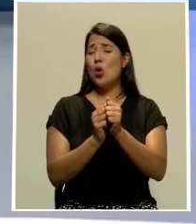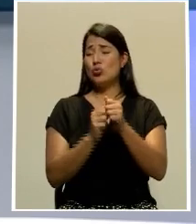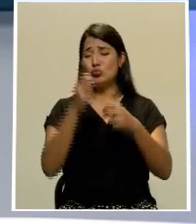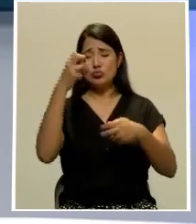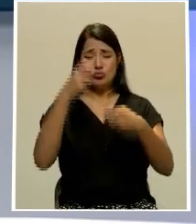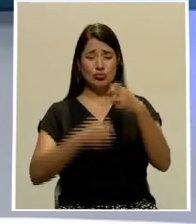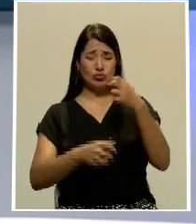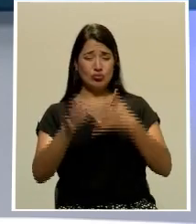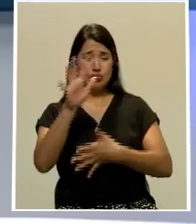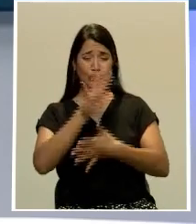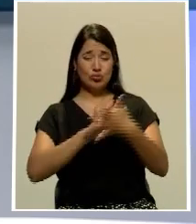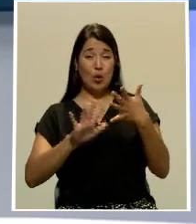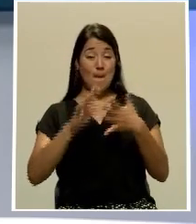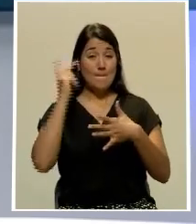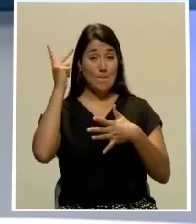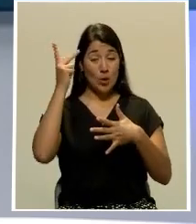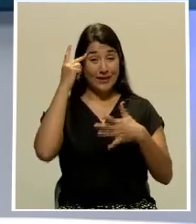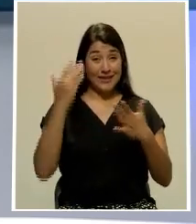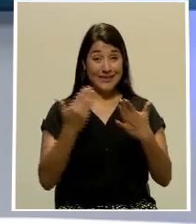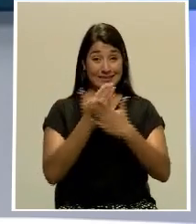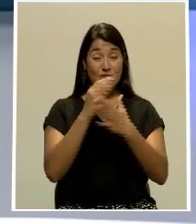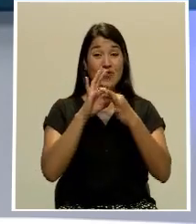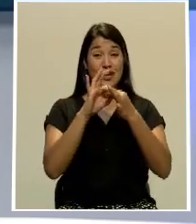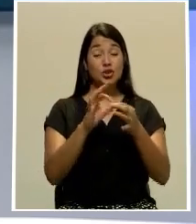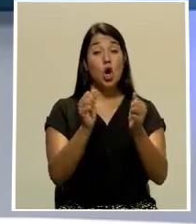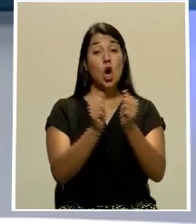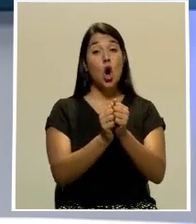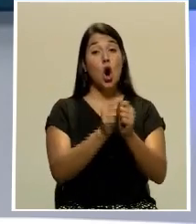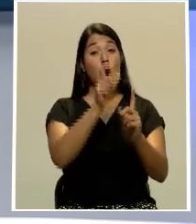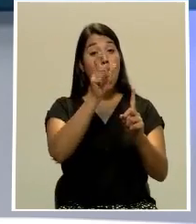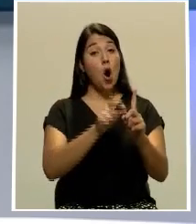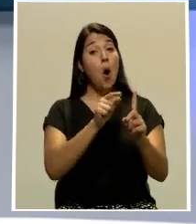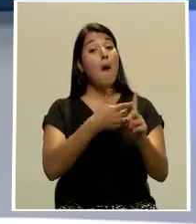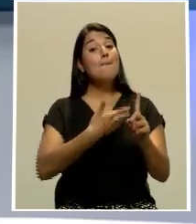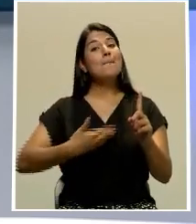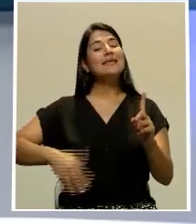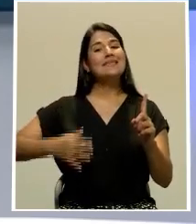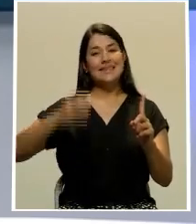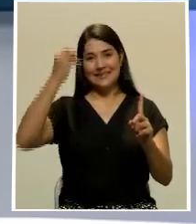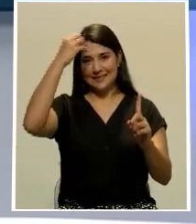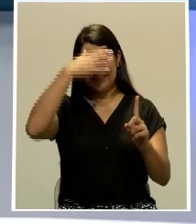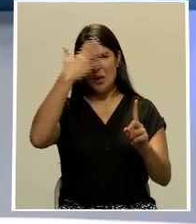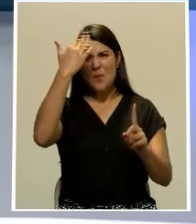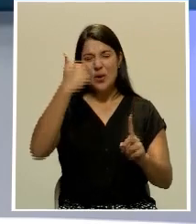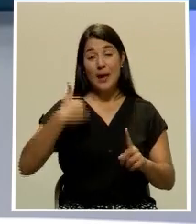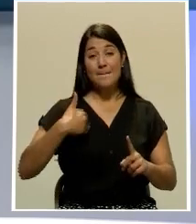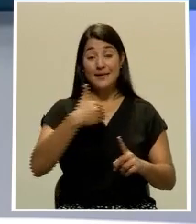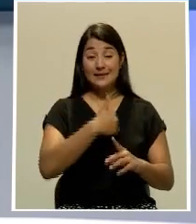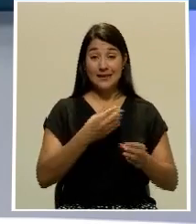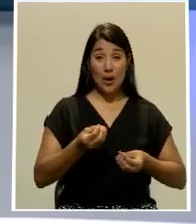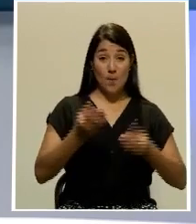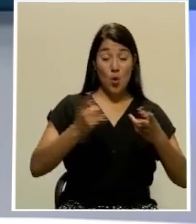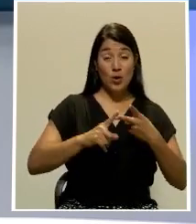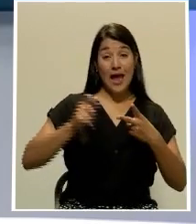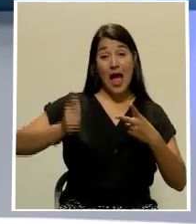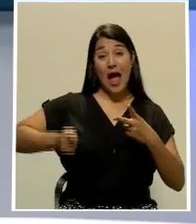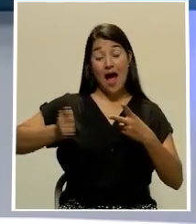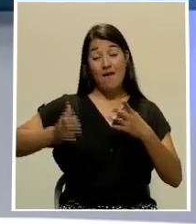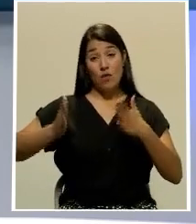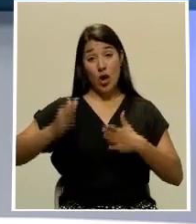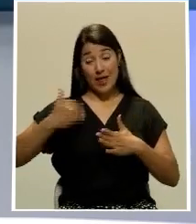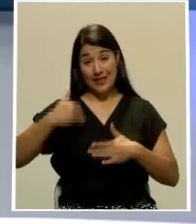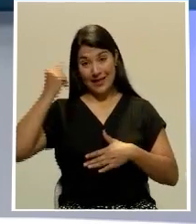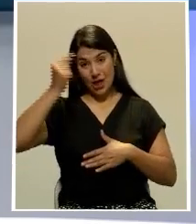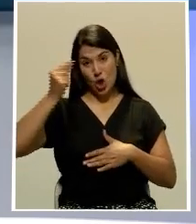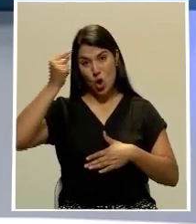política nueva relacionada al presidente Carlos Alvarado, cuando el Ministerio Público y la Procuraduría de la Ética